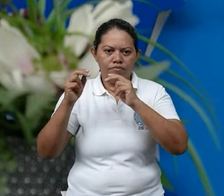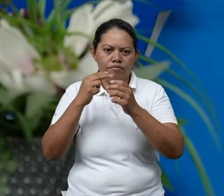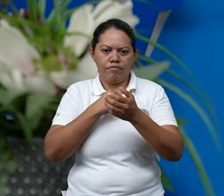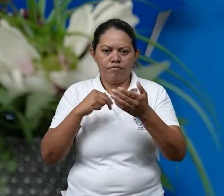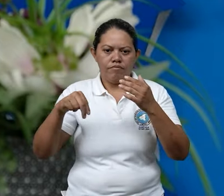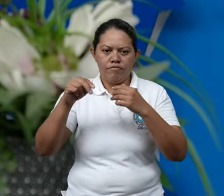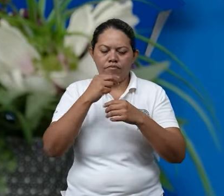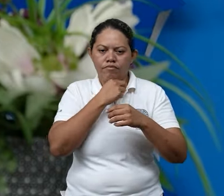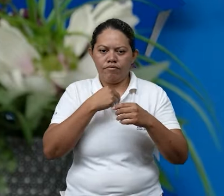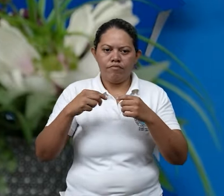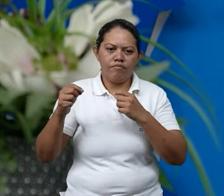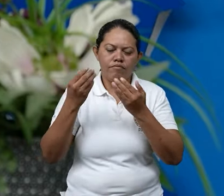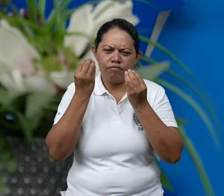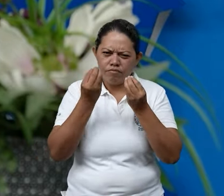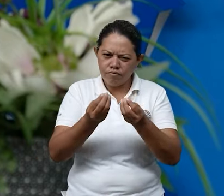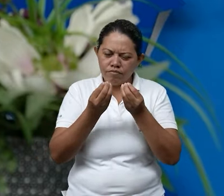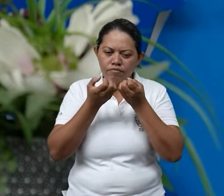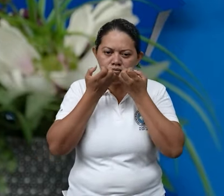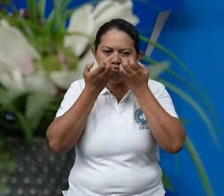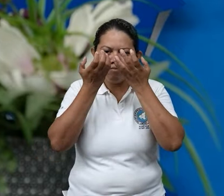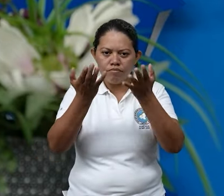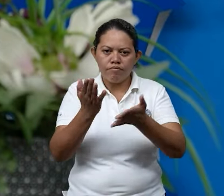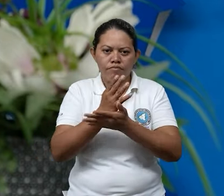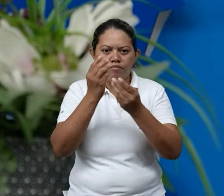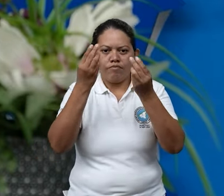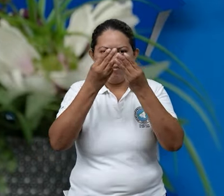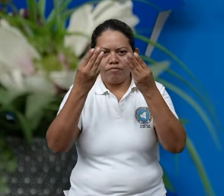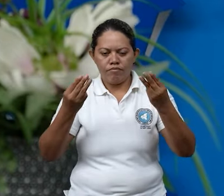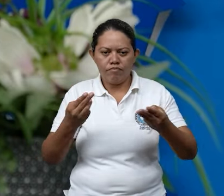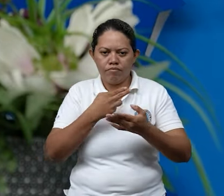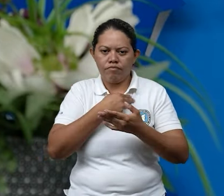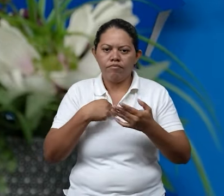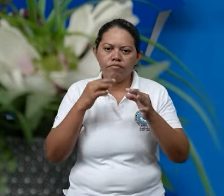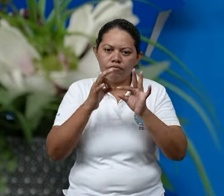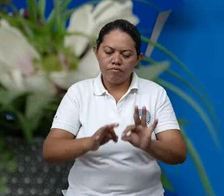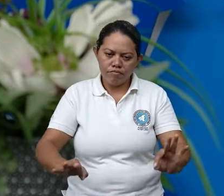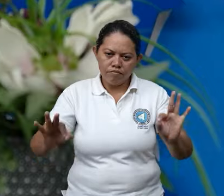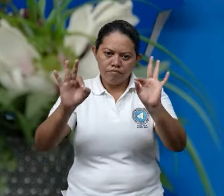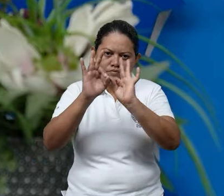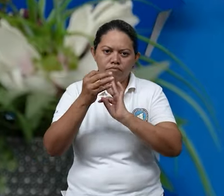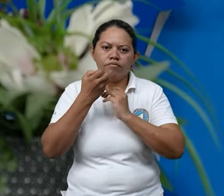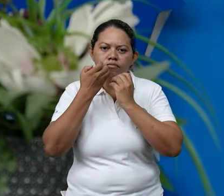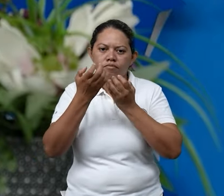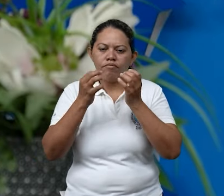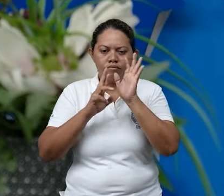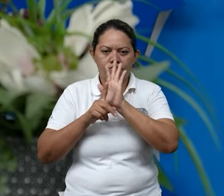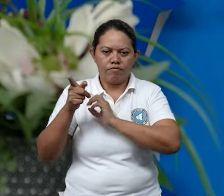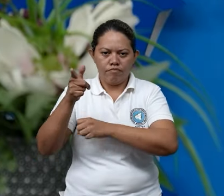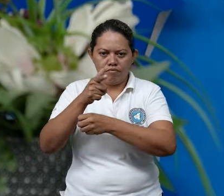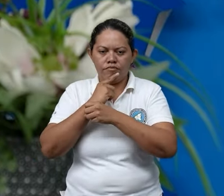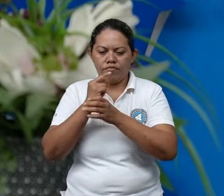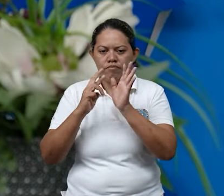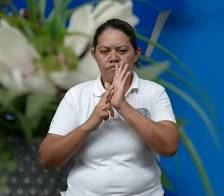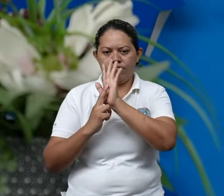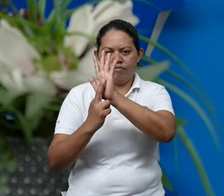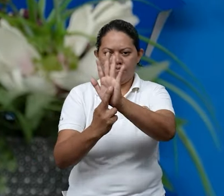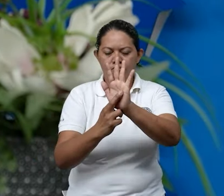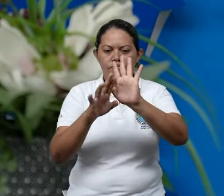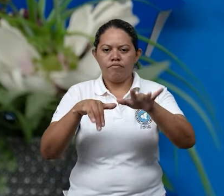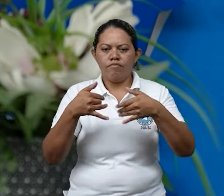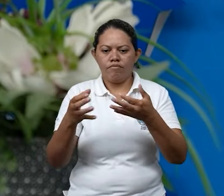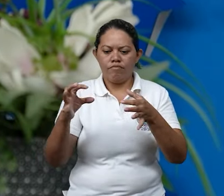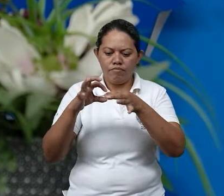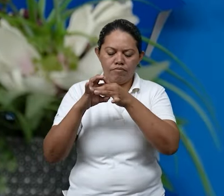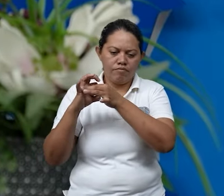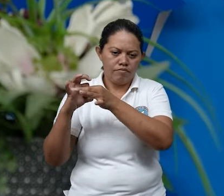integral del riesgo han destacado el uso de herramientas que han sido muy importantes para la respuesta. Todo esto, por supuesto,